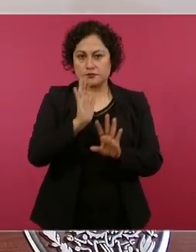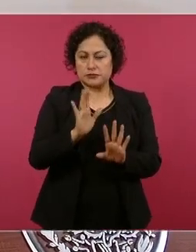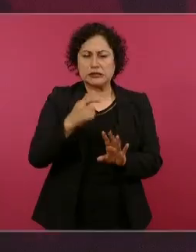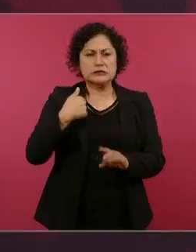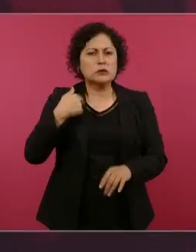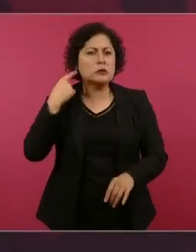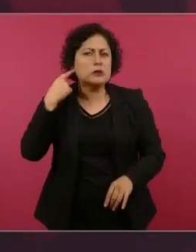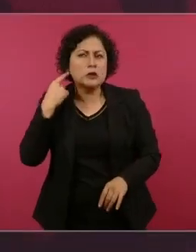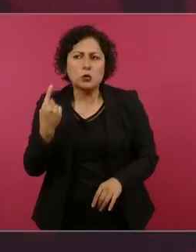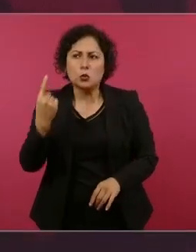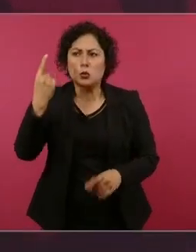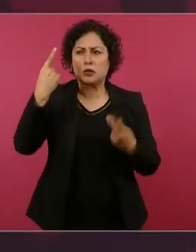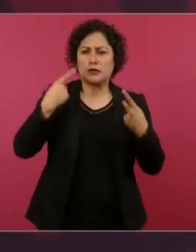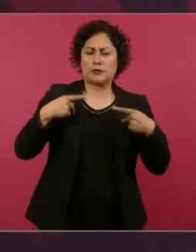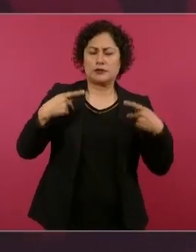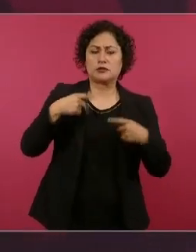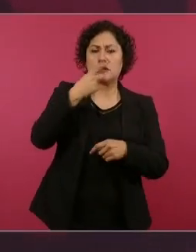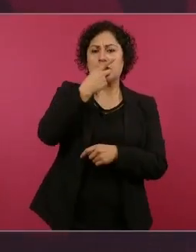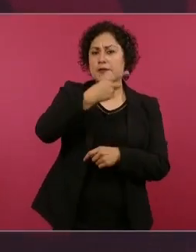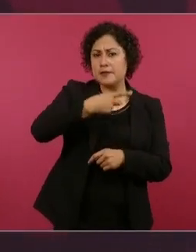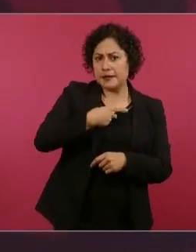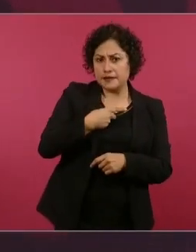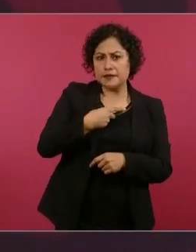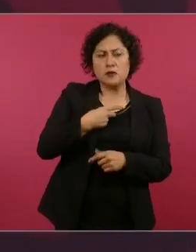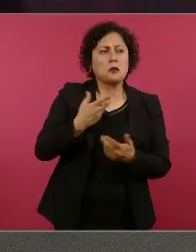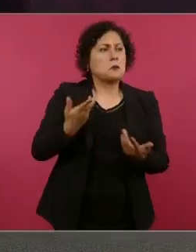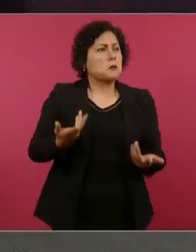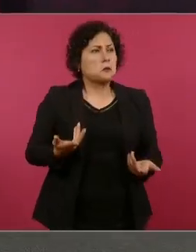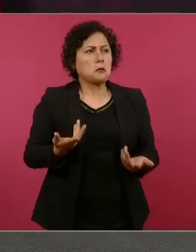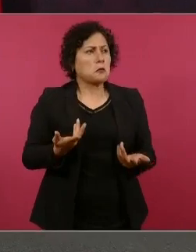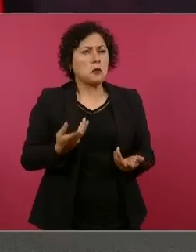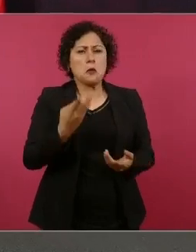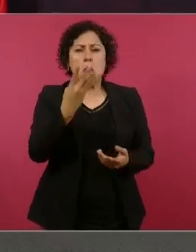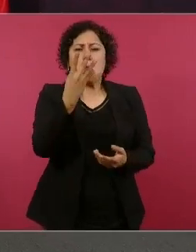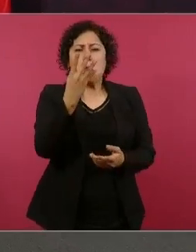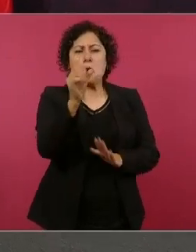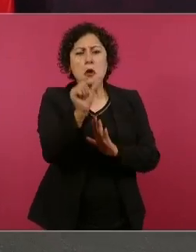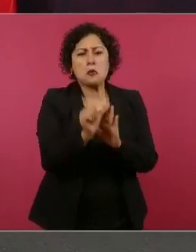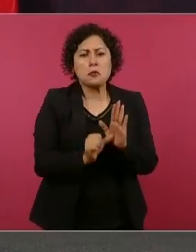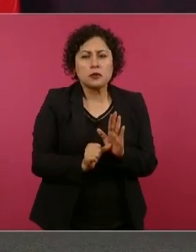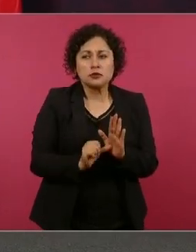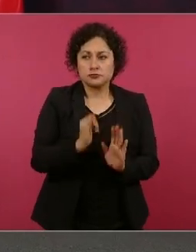ya nada más le faltan cuatro meses. Pues no, me faltan cinco.